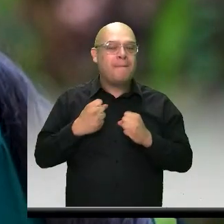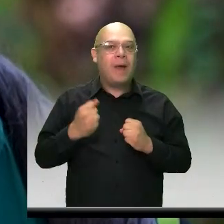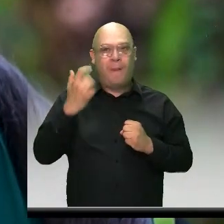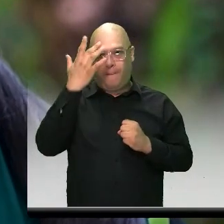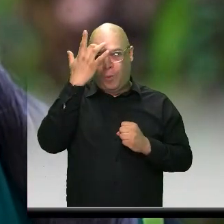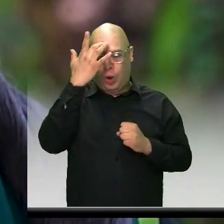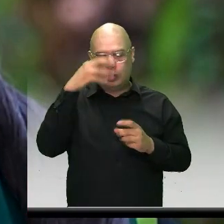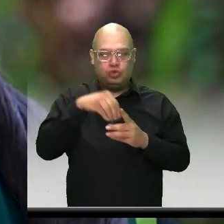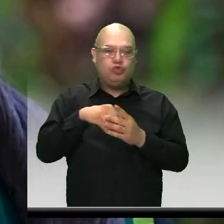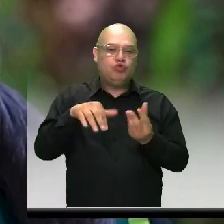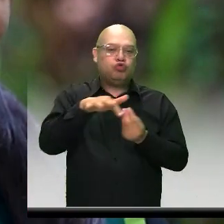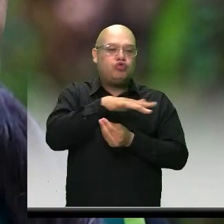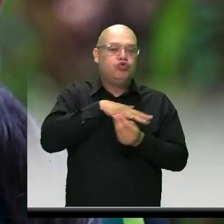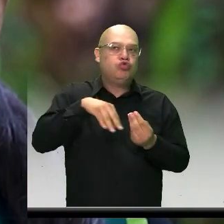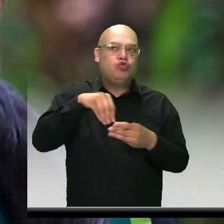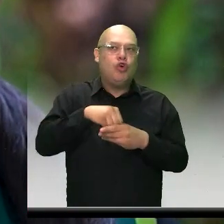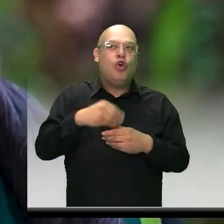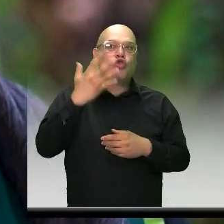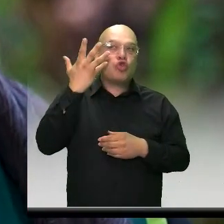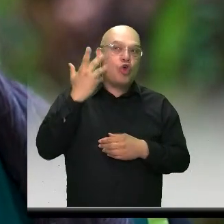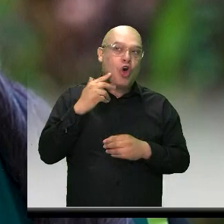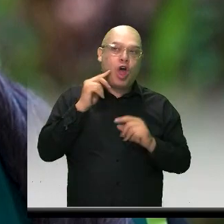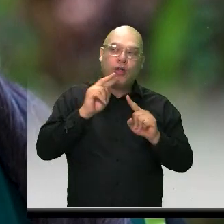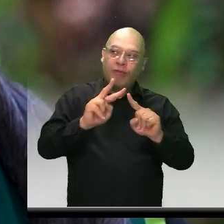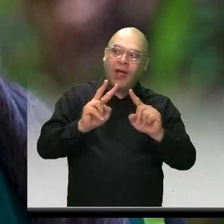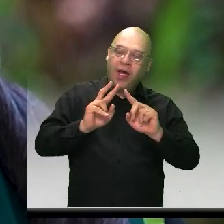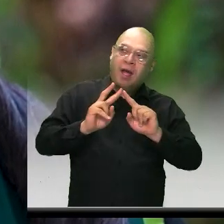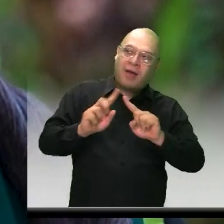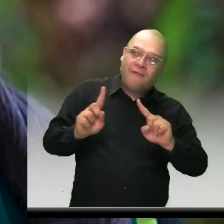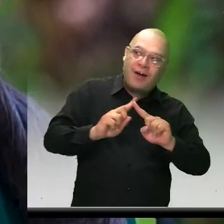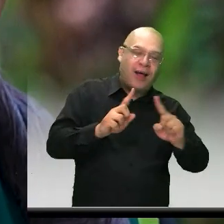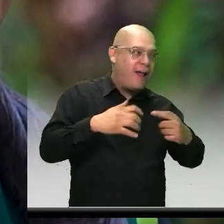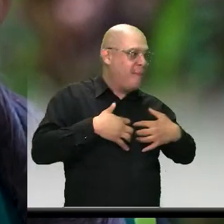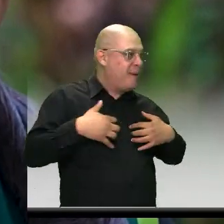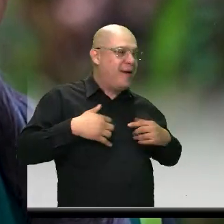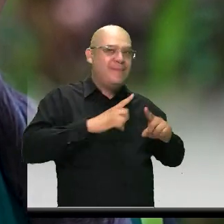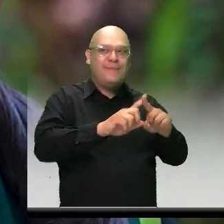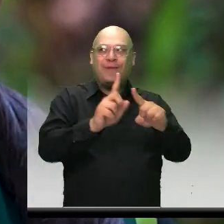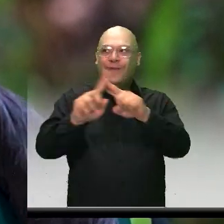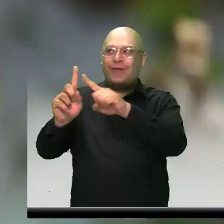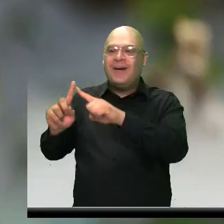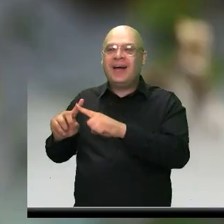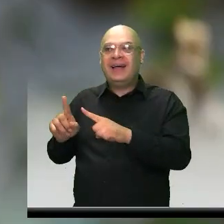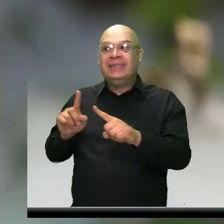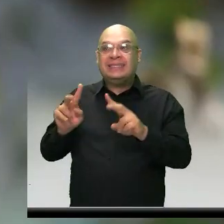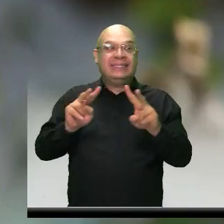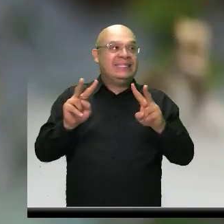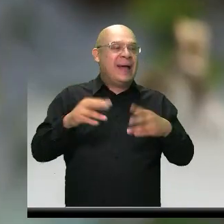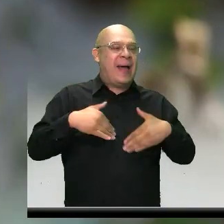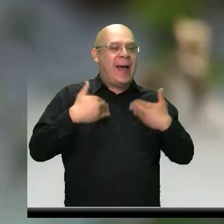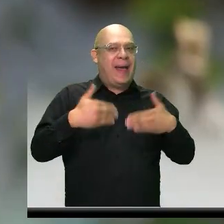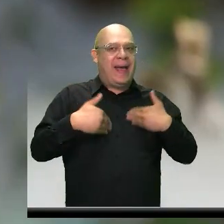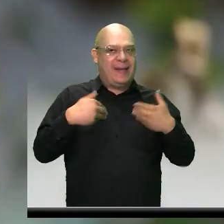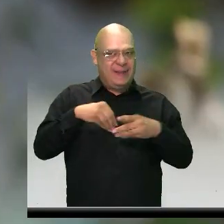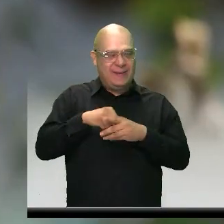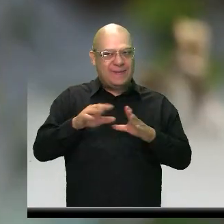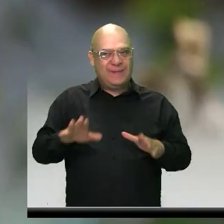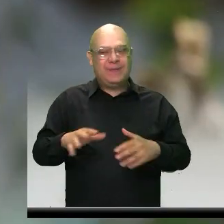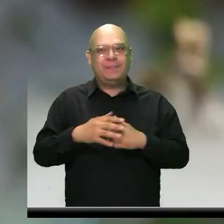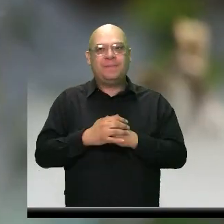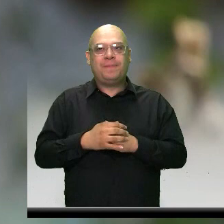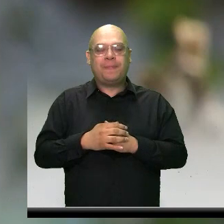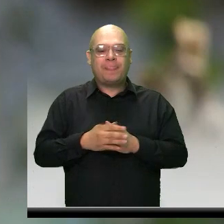naturaleza a diario. Puedo ver diferentes especies, las cuales me da mucha alegría, por ejemplo, ver el nacimiento en estos días de una